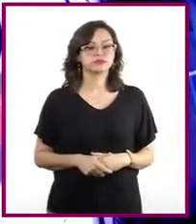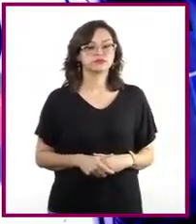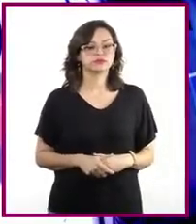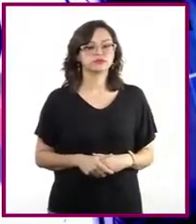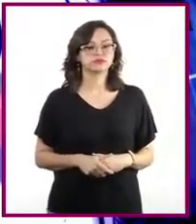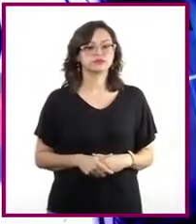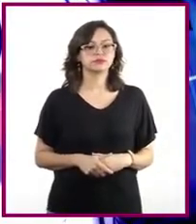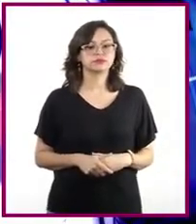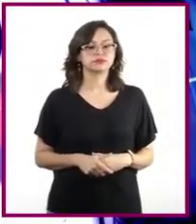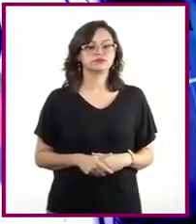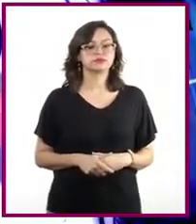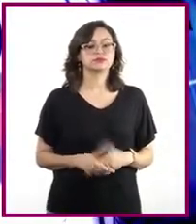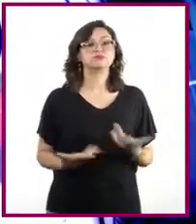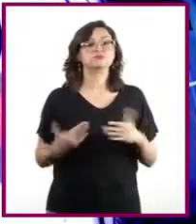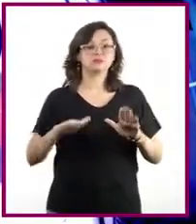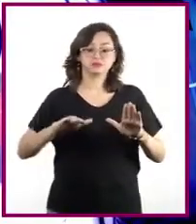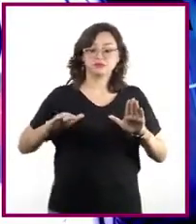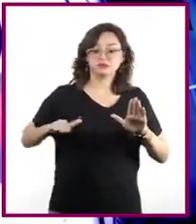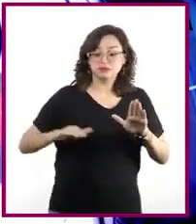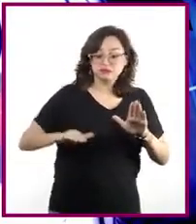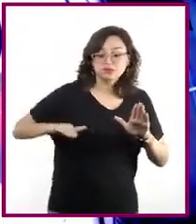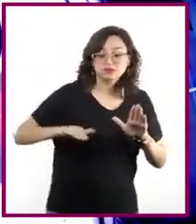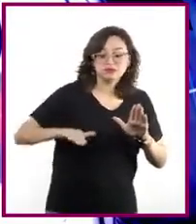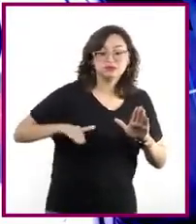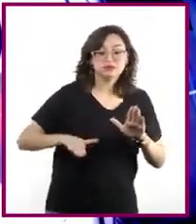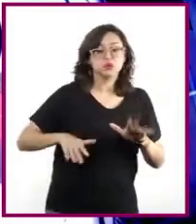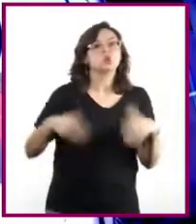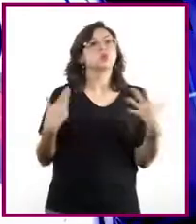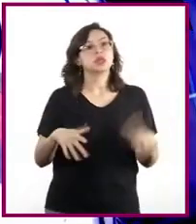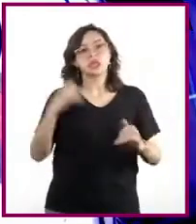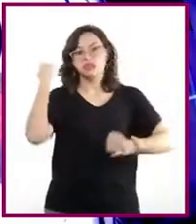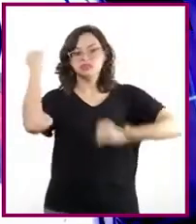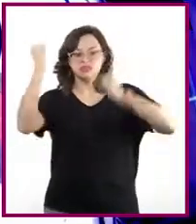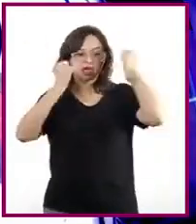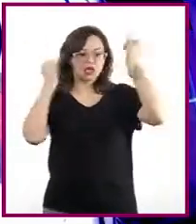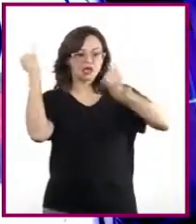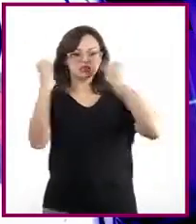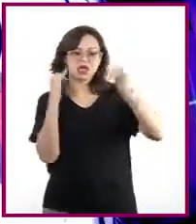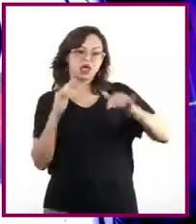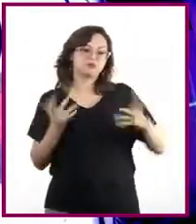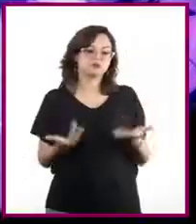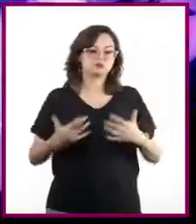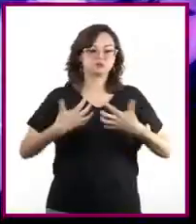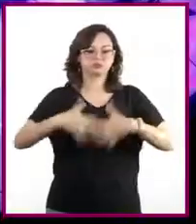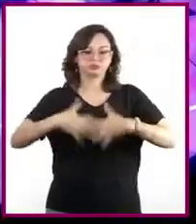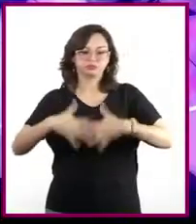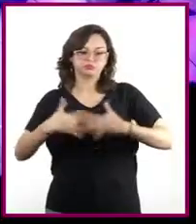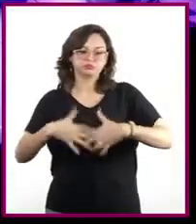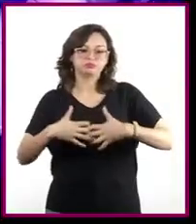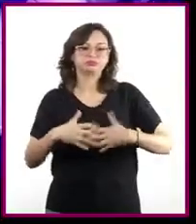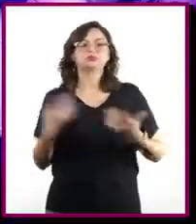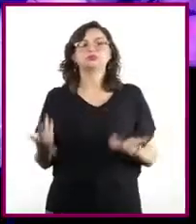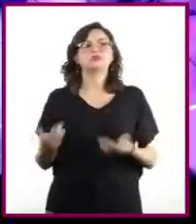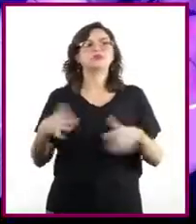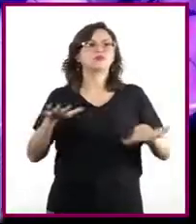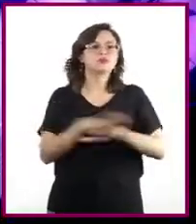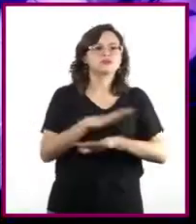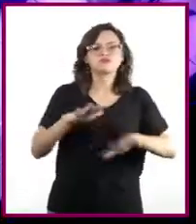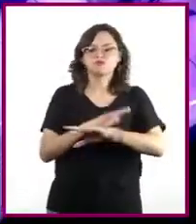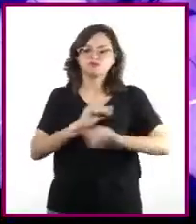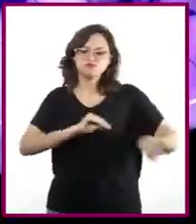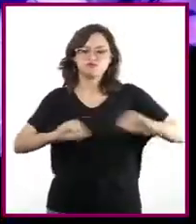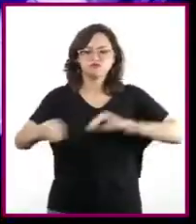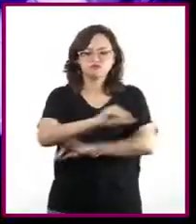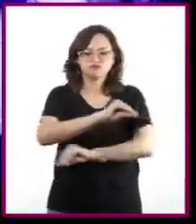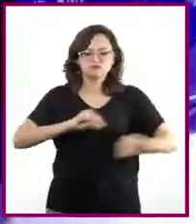El trabajo de Disc Jockey ha tomado un carácter creativo gracias al mezclador electrónico. El DJ repite o cambia el orden de los